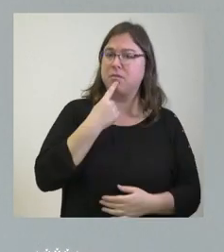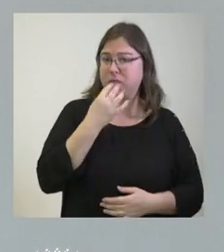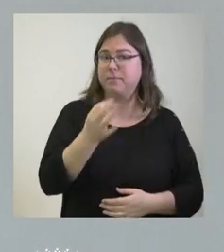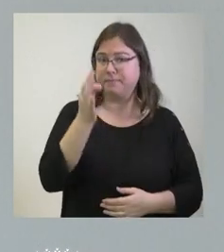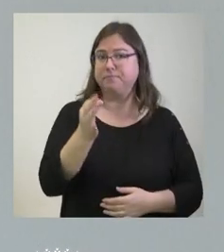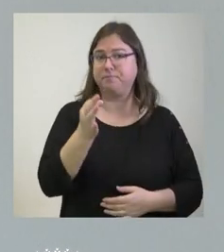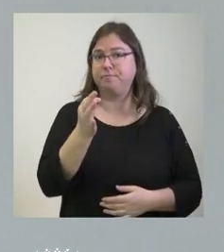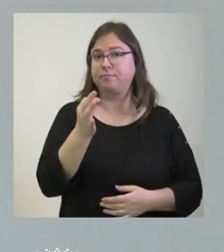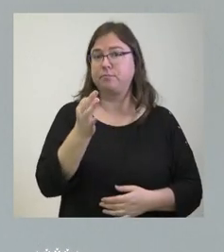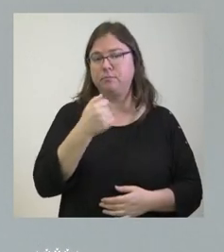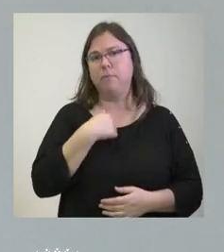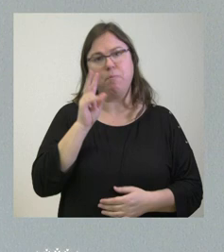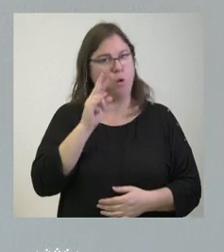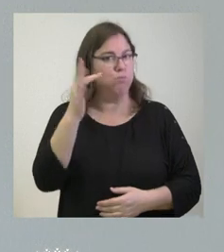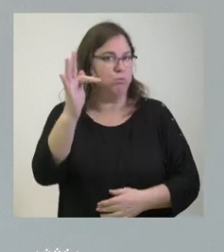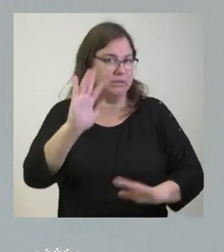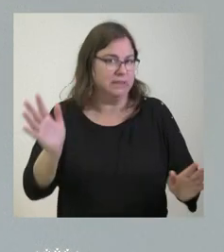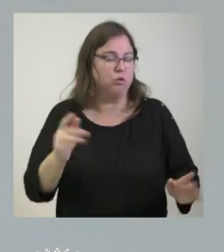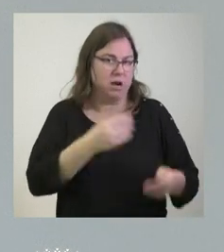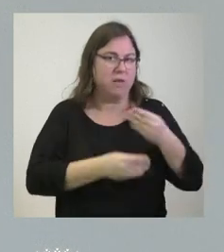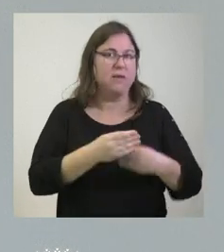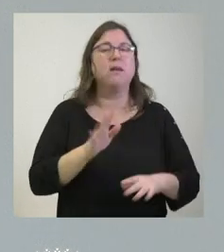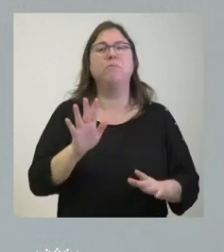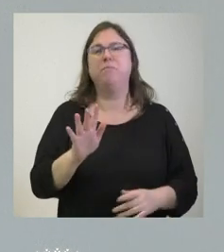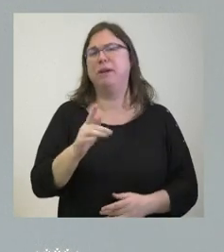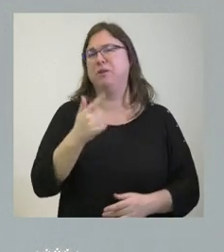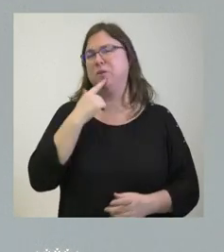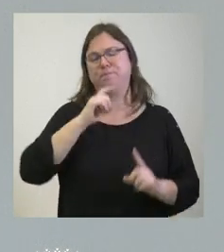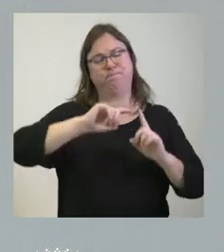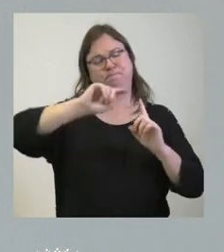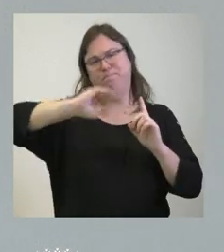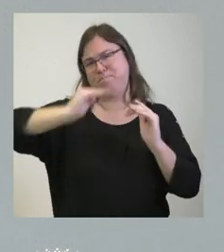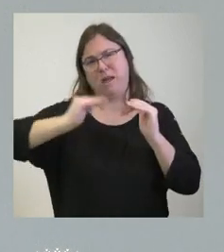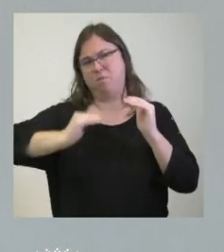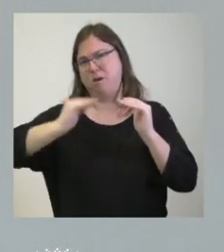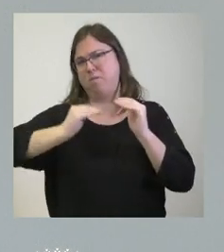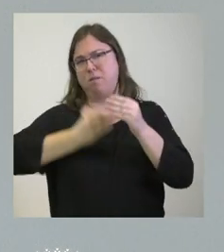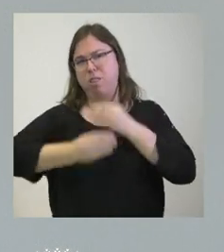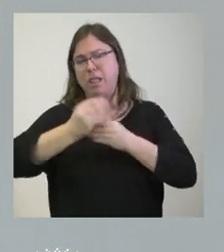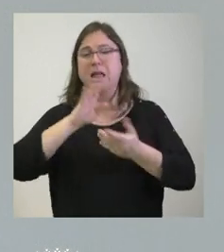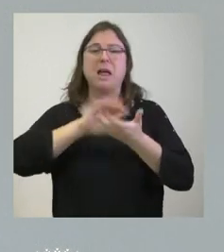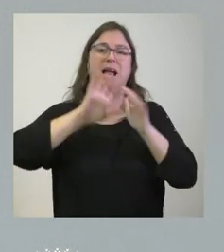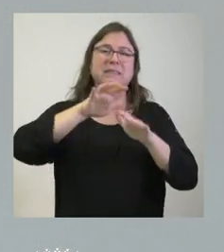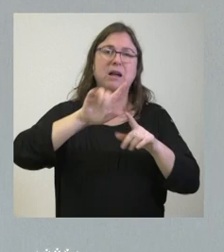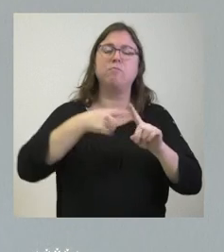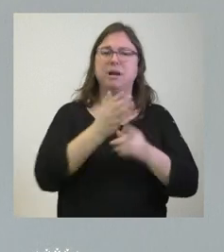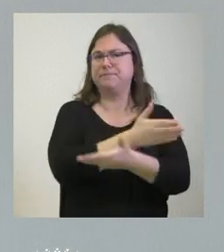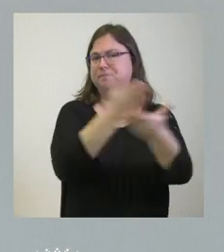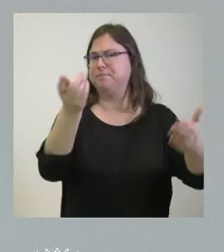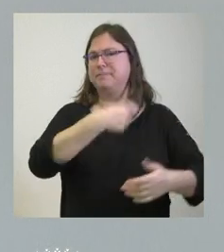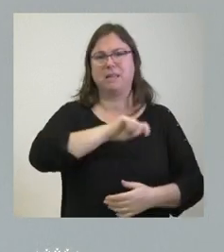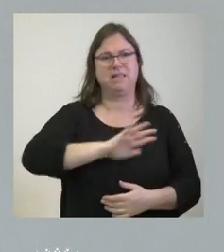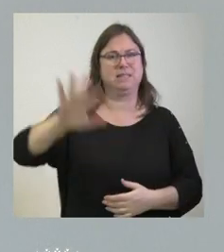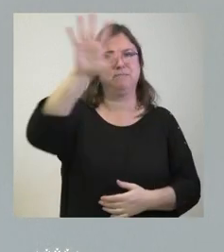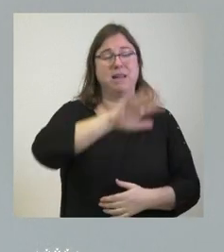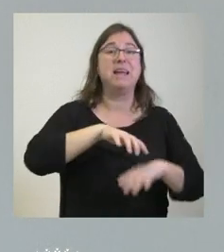no nos impide ver que es positivo pero siguen siendo de unas tasas muy bajas tanto en Castilla y León como en el conjunto de España como en la mayor